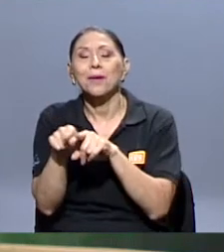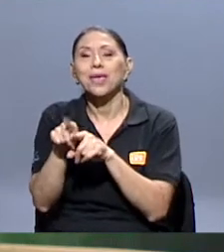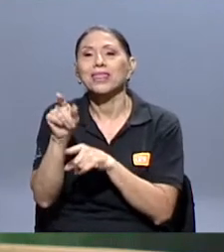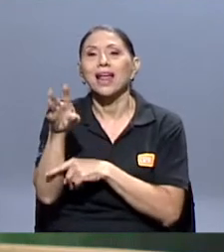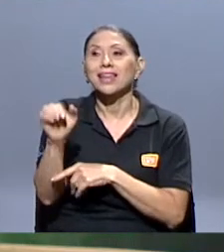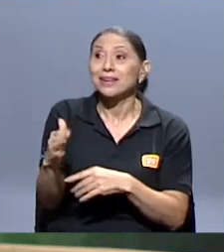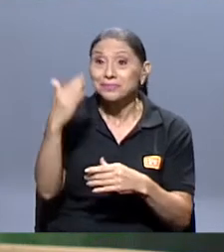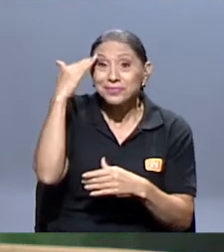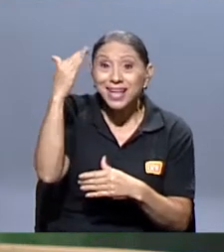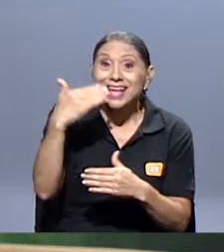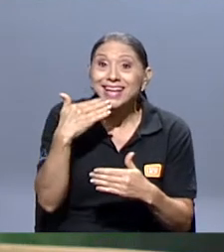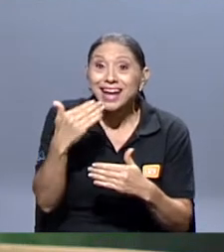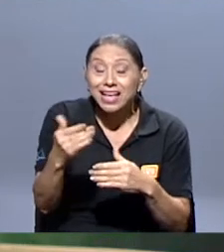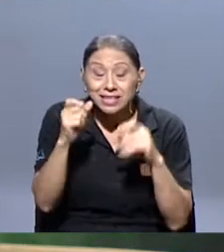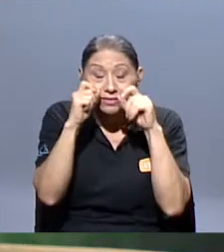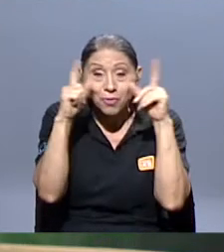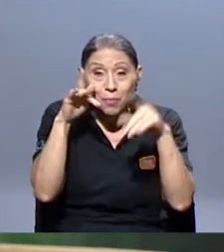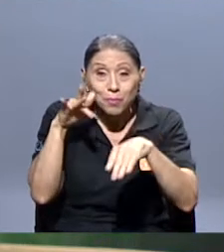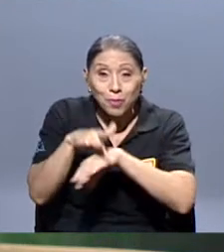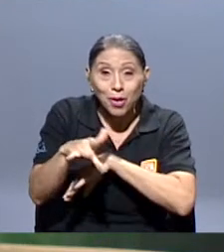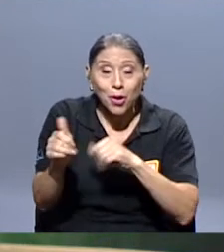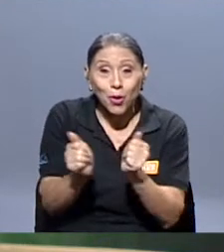por madrugar con esta semana en el 15. ¿Cómo estás?